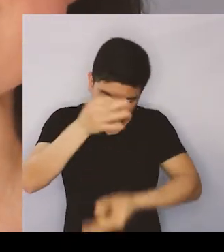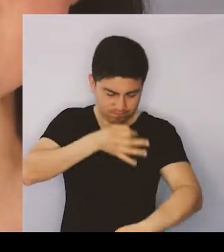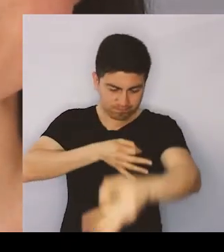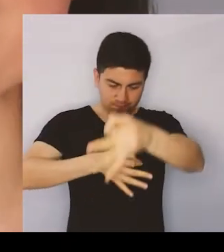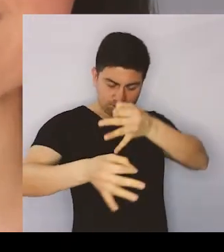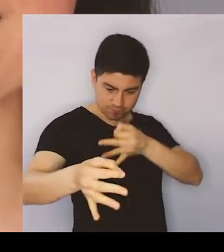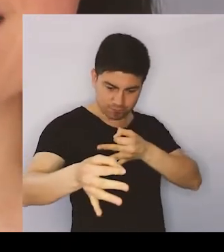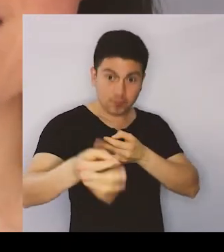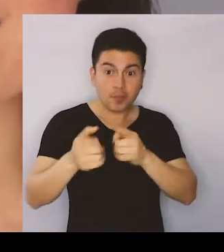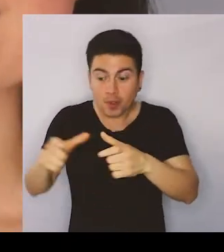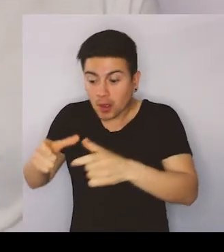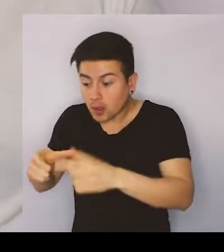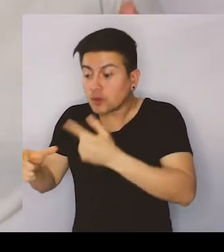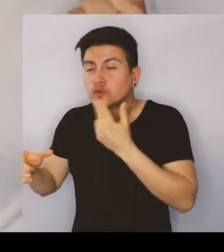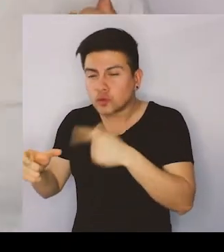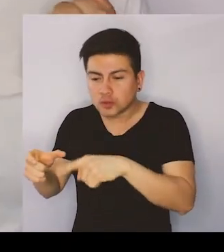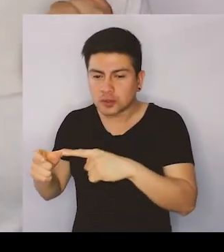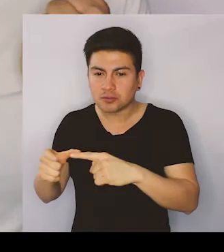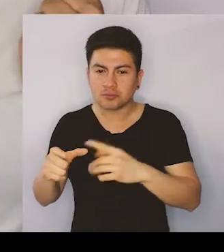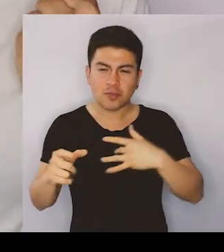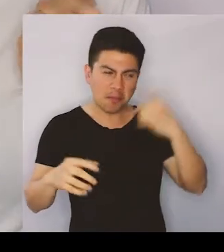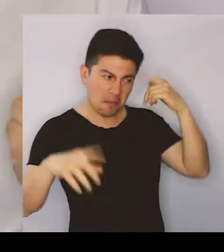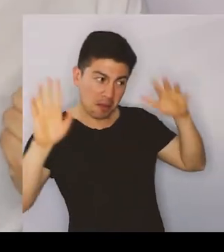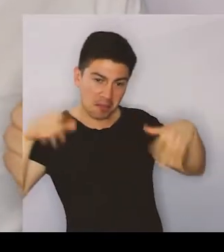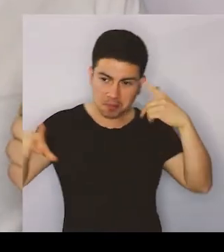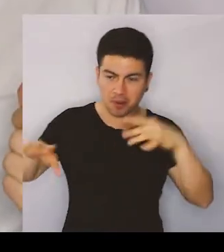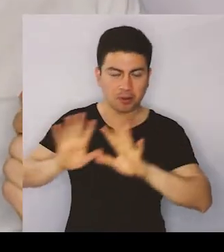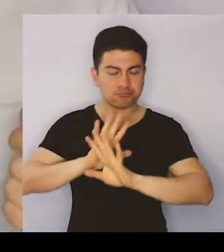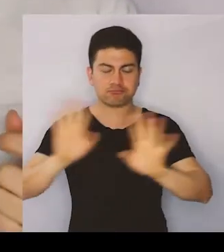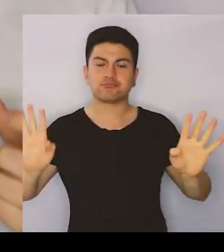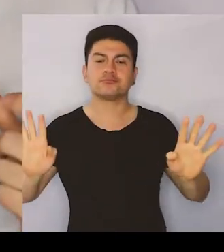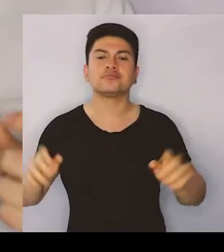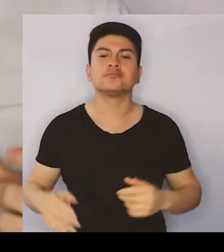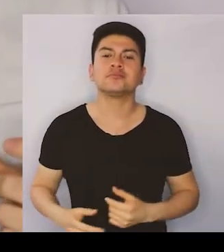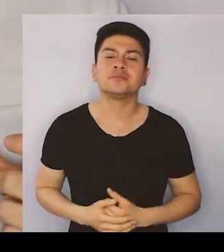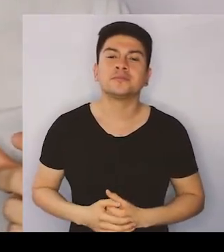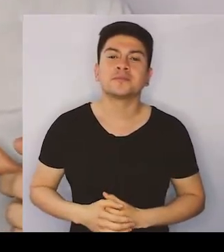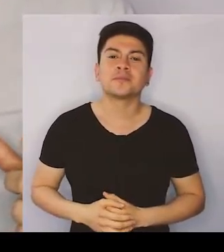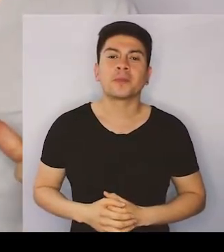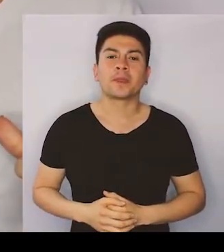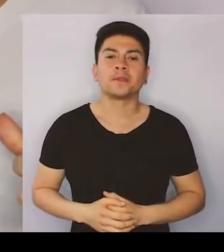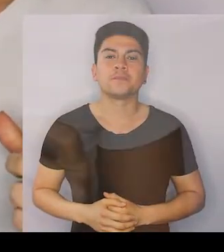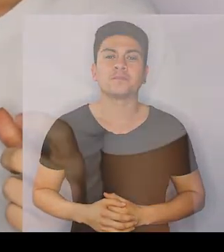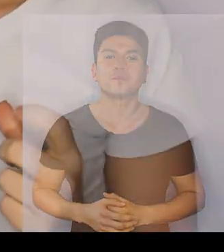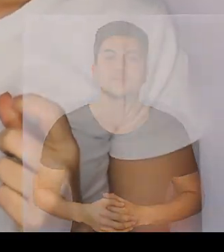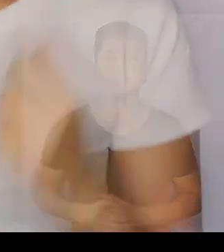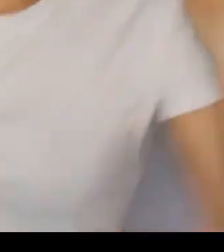chocolate y empatía Y un postre bajo en prejuicios